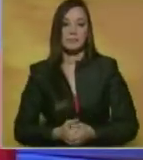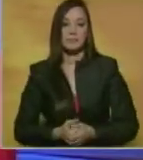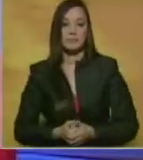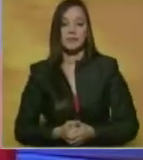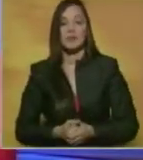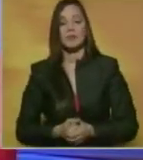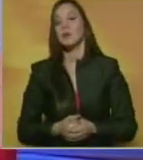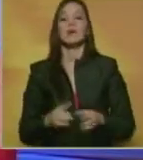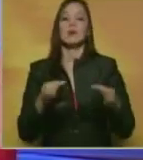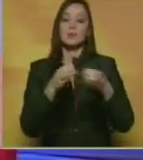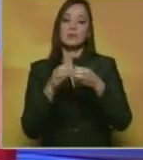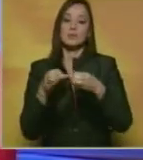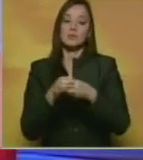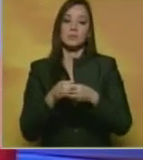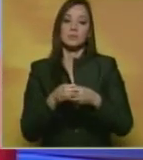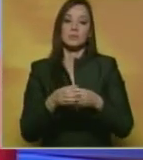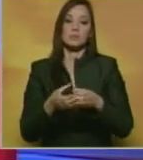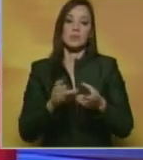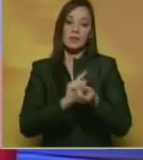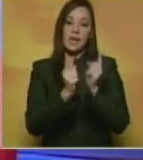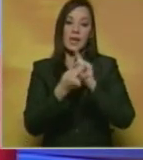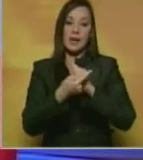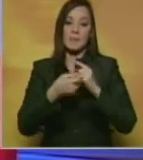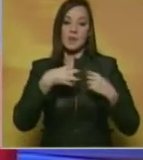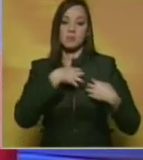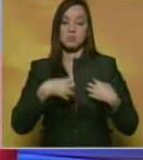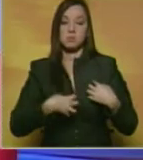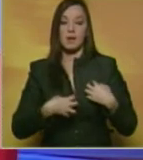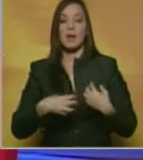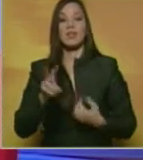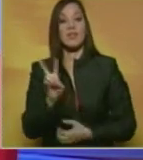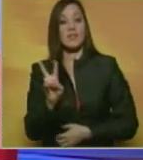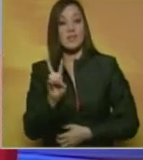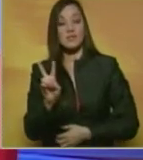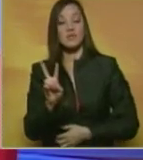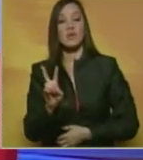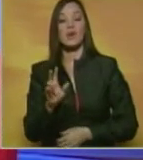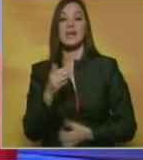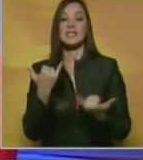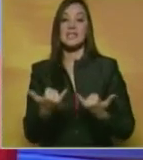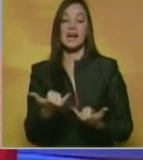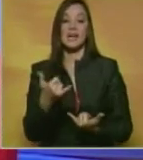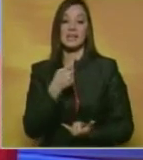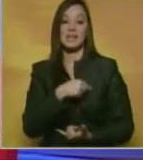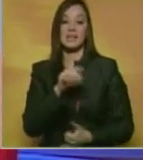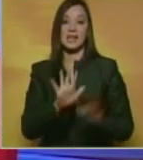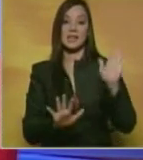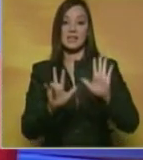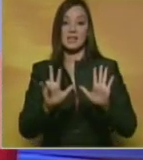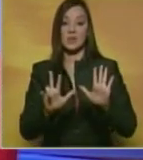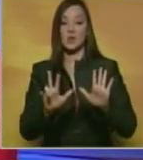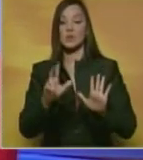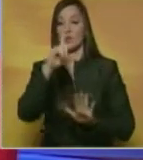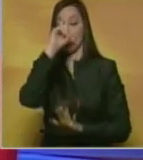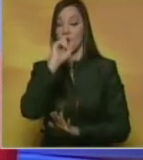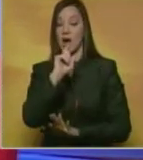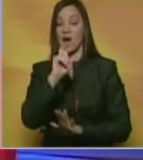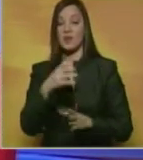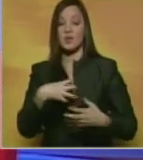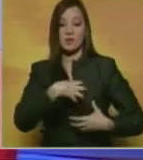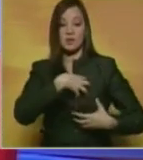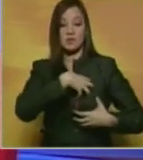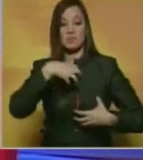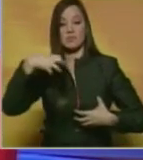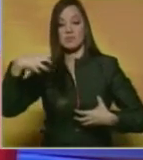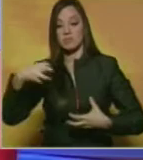La Organización Nacional de Transplante de Venezuela celebra 18 años entregando al Gobierno Nacional el control de la procura y asignación de órganos.